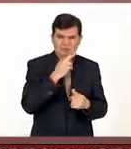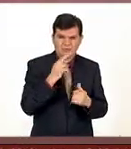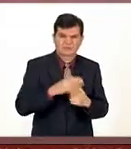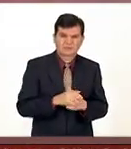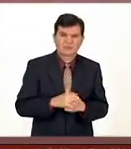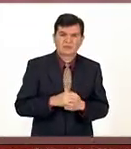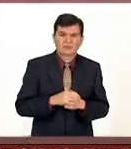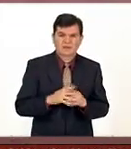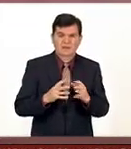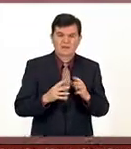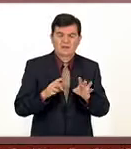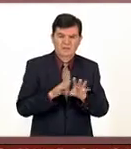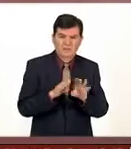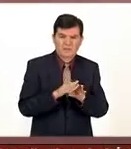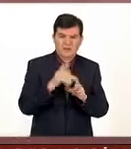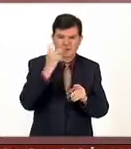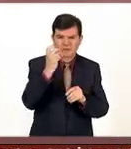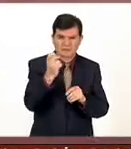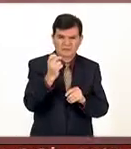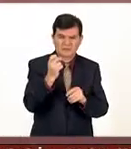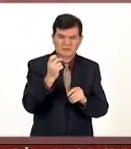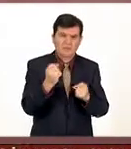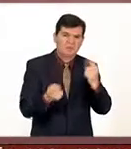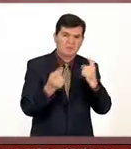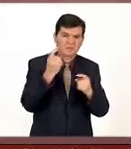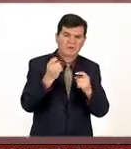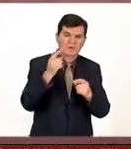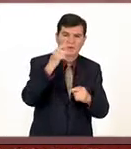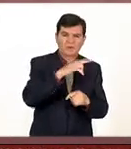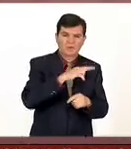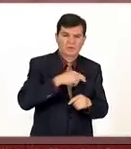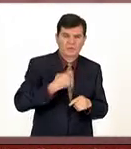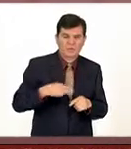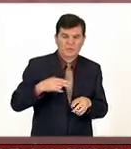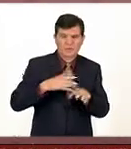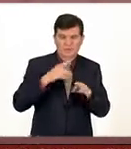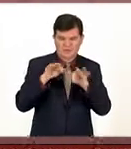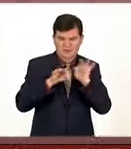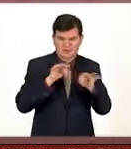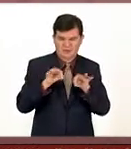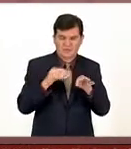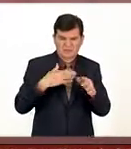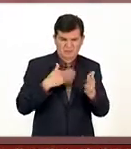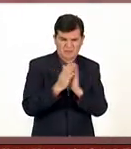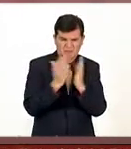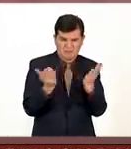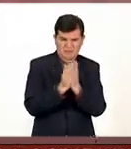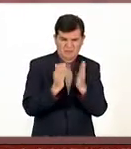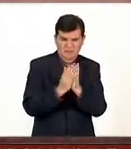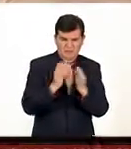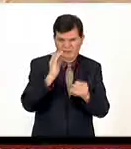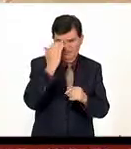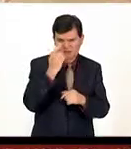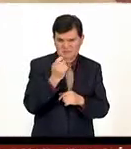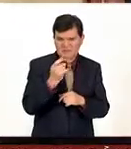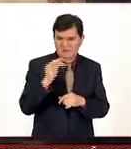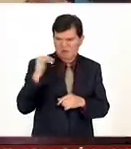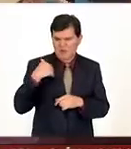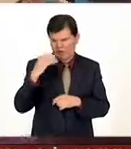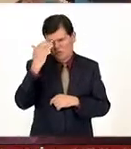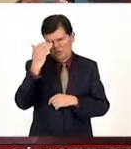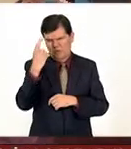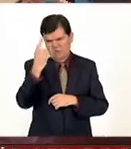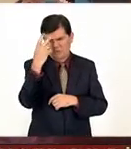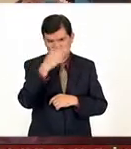medio quebrado y entonces fue así que alguien en noruega conocía mi trabajo tenía mis libros y entonces dijo oye si yo